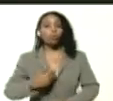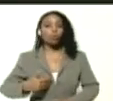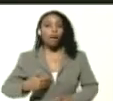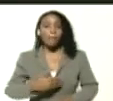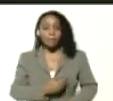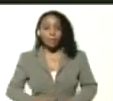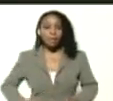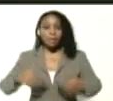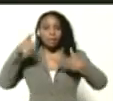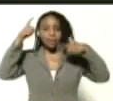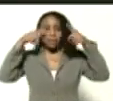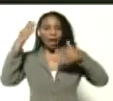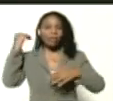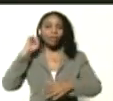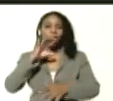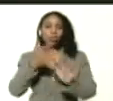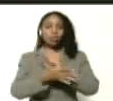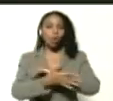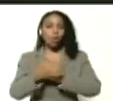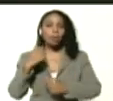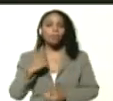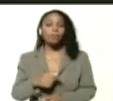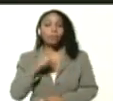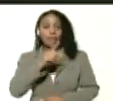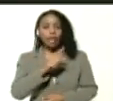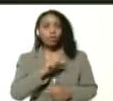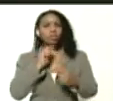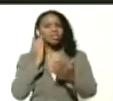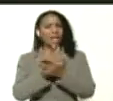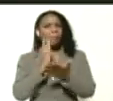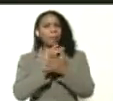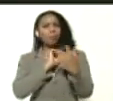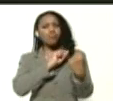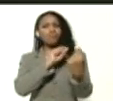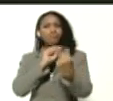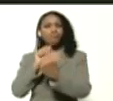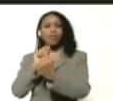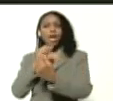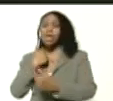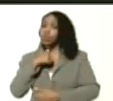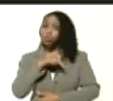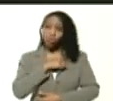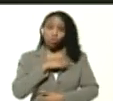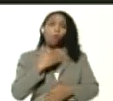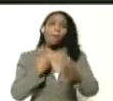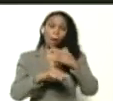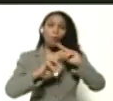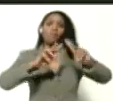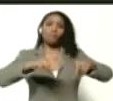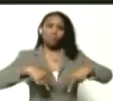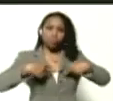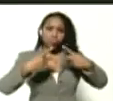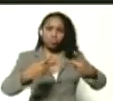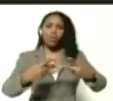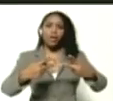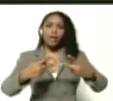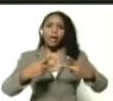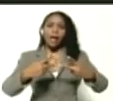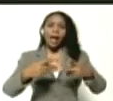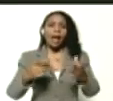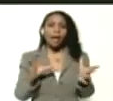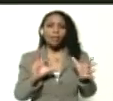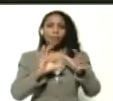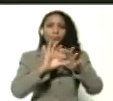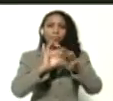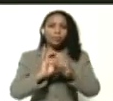que se ha demostrado y esto está en debate permanente y nosotros vamos renovando el tejido social